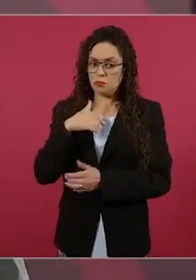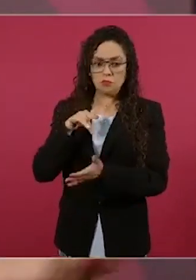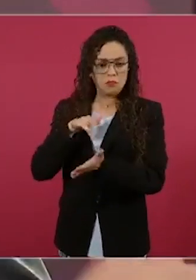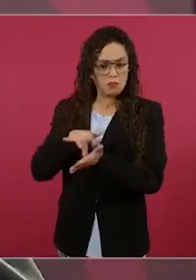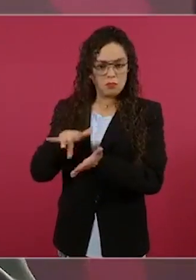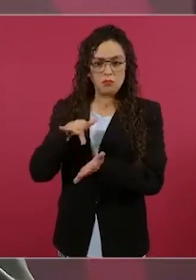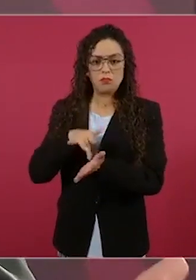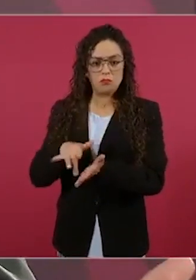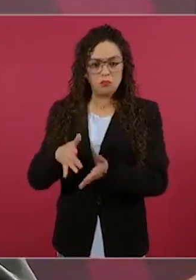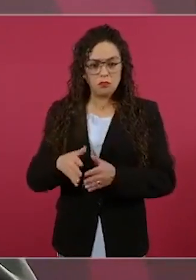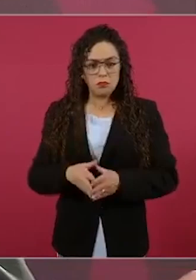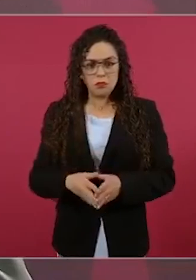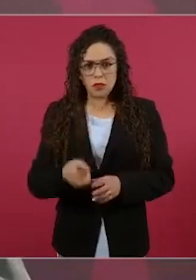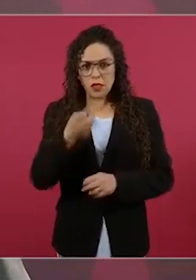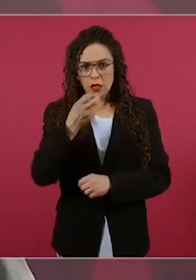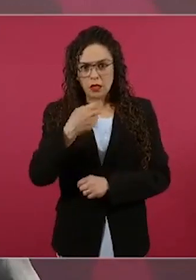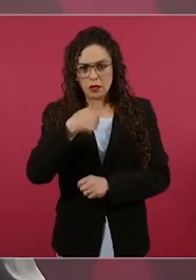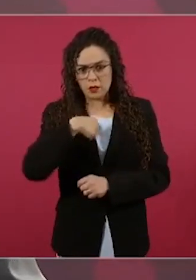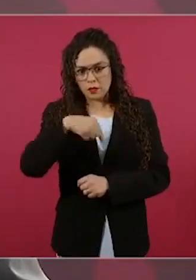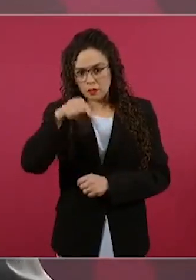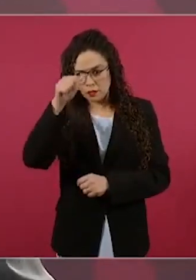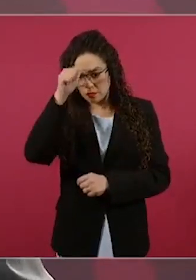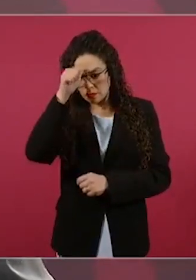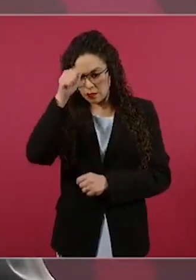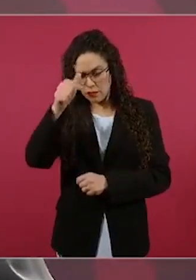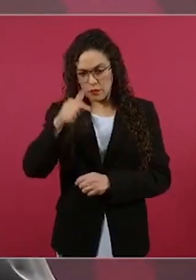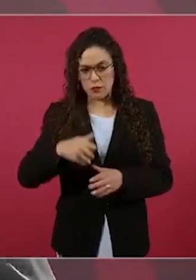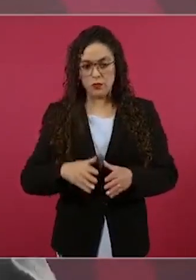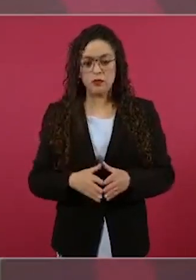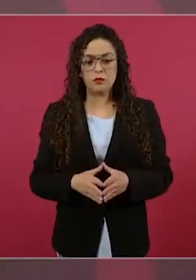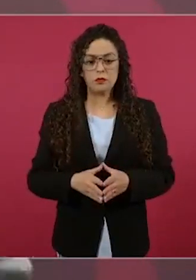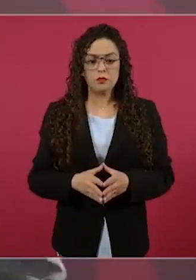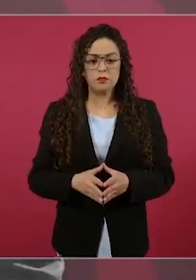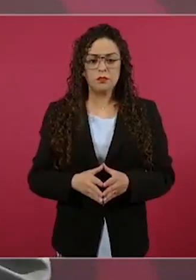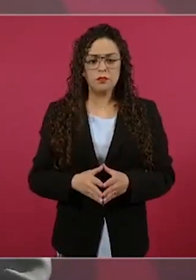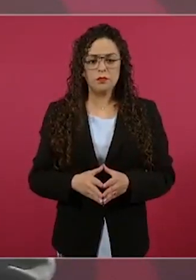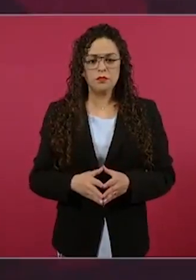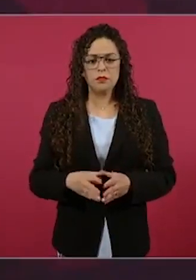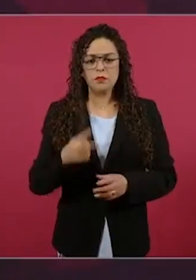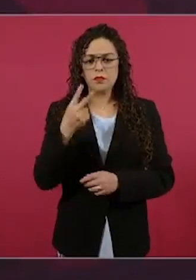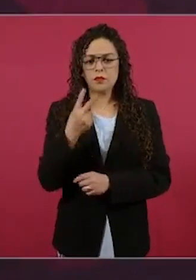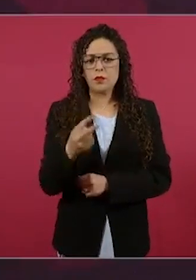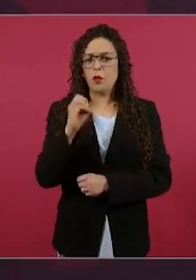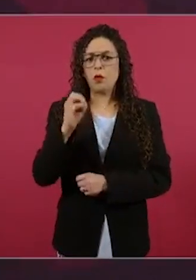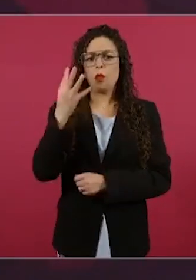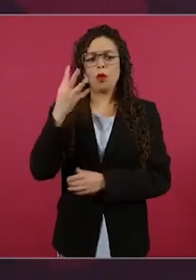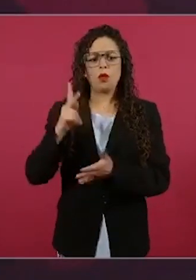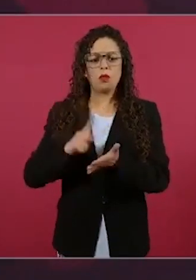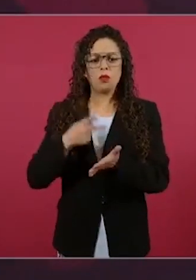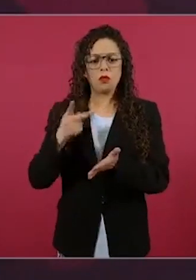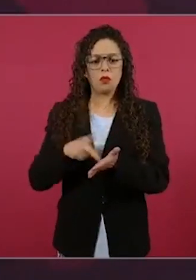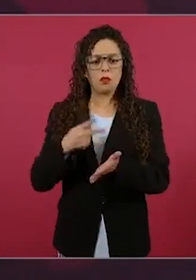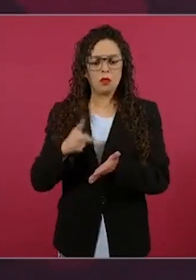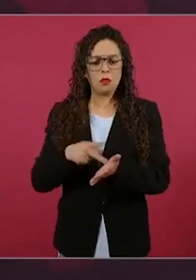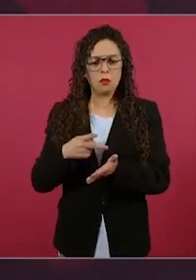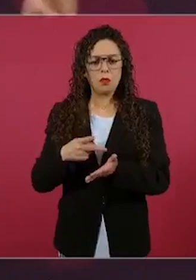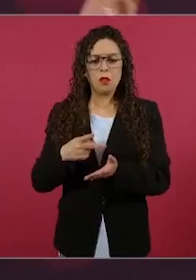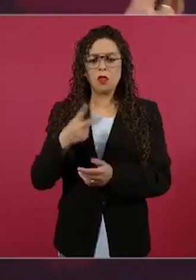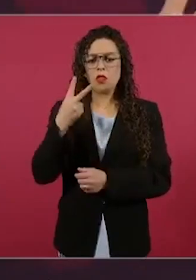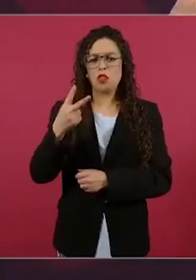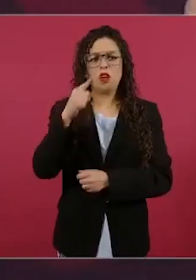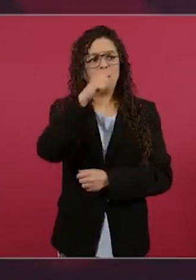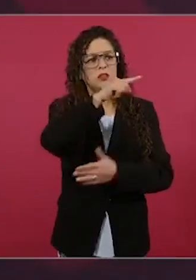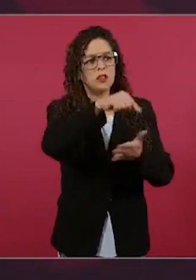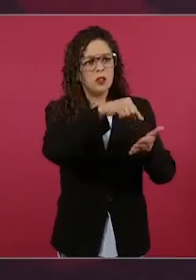ahí me enteré, como en dos o… no, en cuatro ocasiones, dice, dos en no sé dónde y dos allá